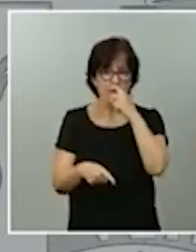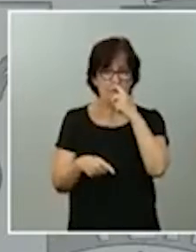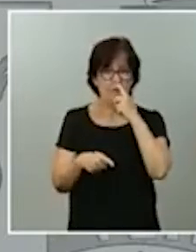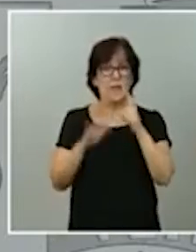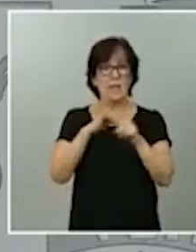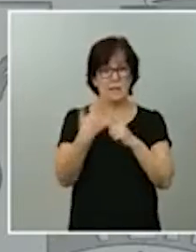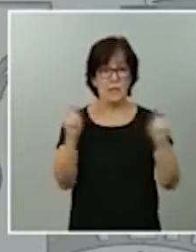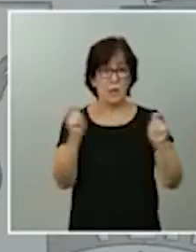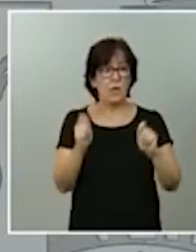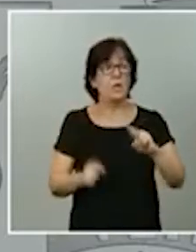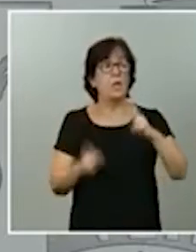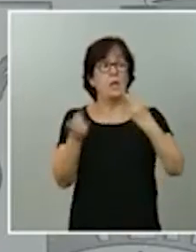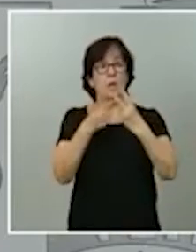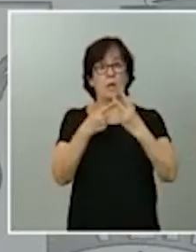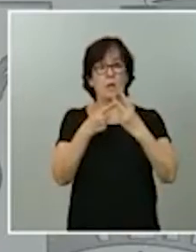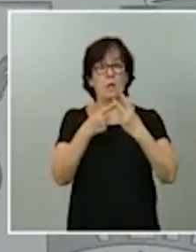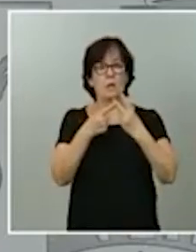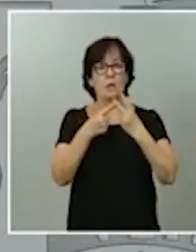en segundo lugar, el Poder Judicial.